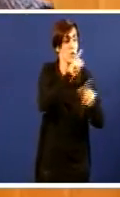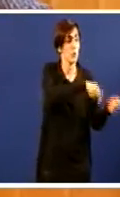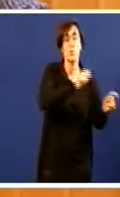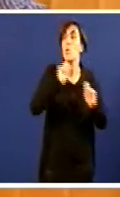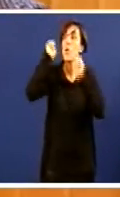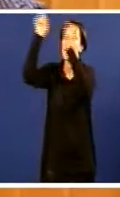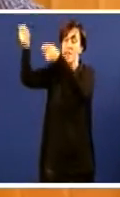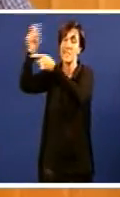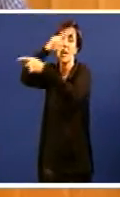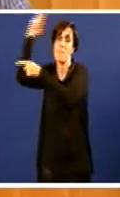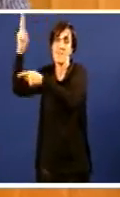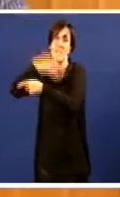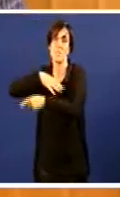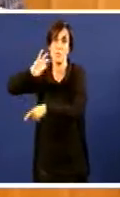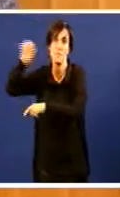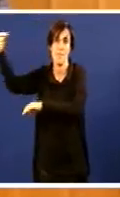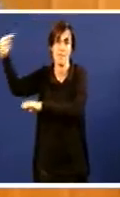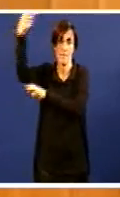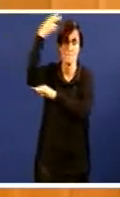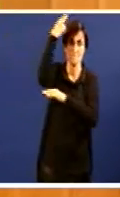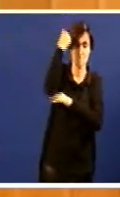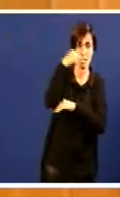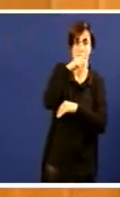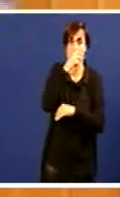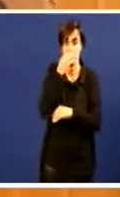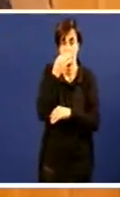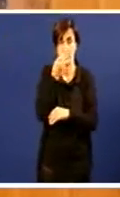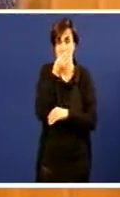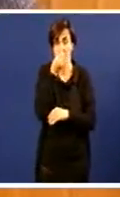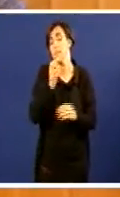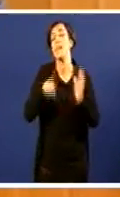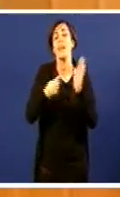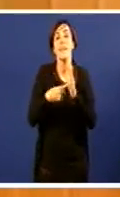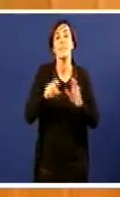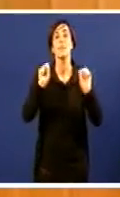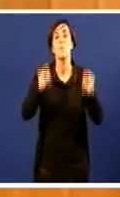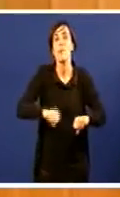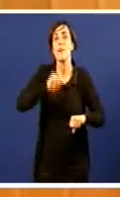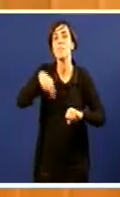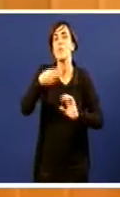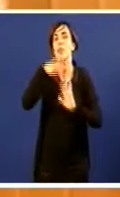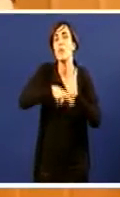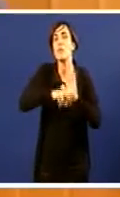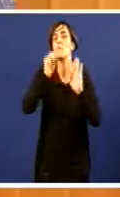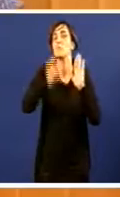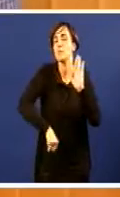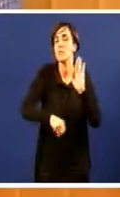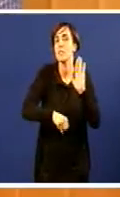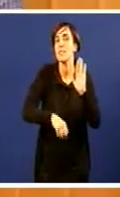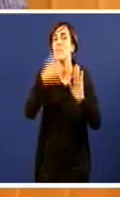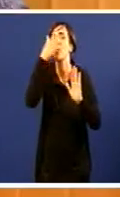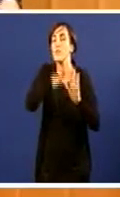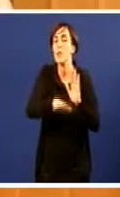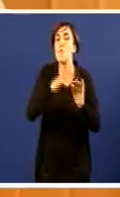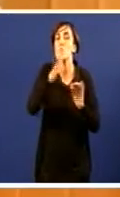cinismo increíble. Pero é máis, despois de aprobar esa lei, aprobase un regulamento que está recurrido, porque no regulamento